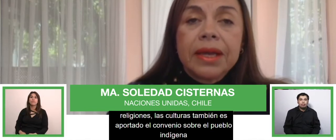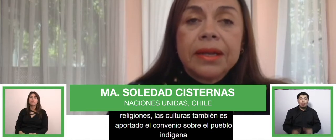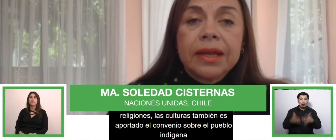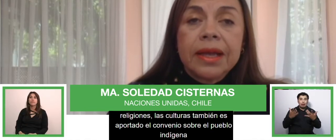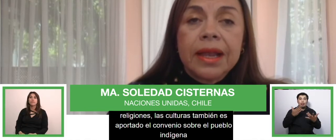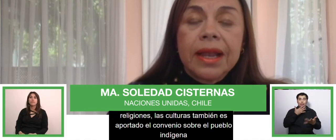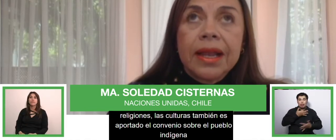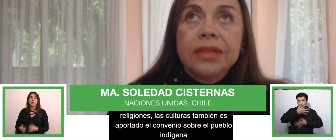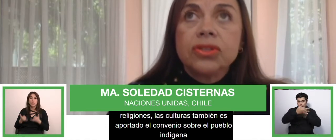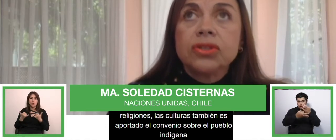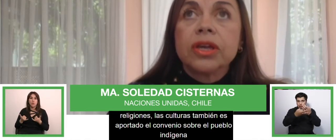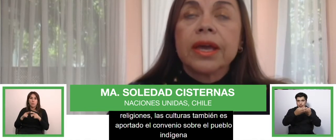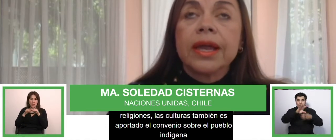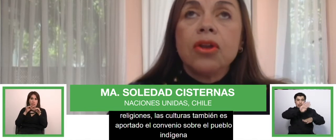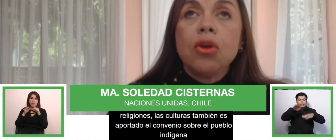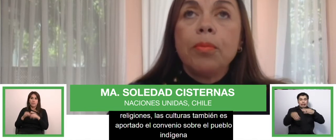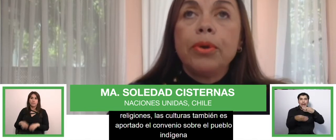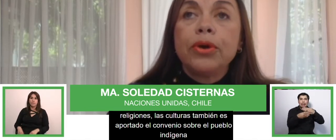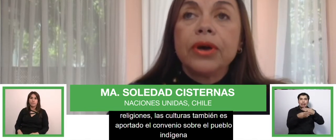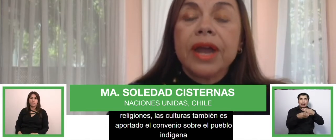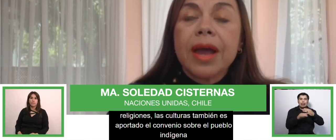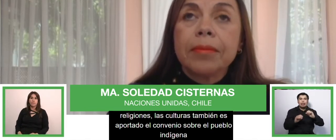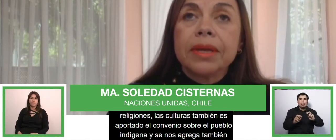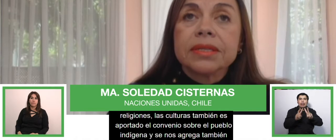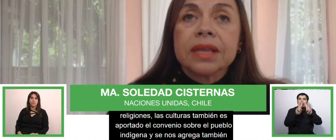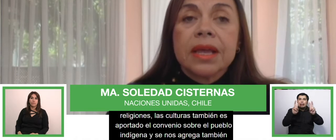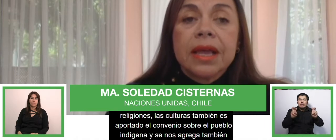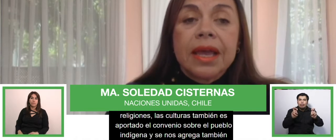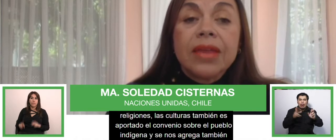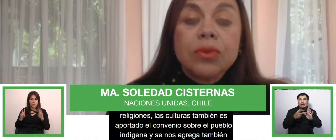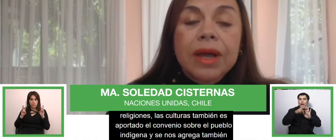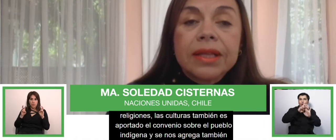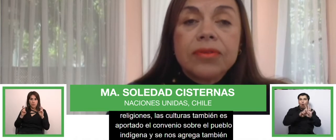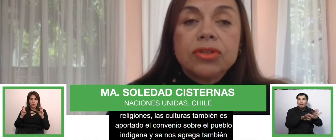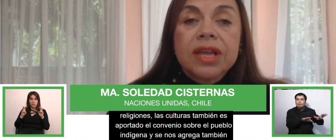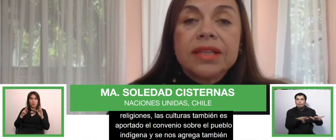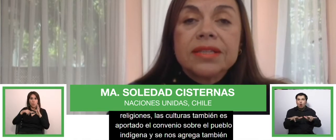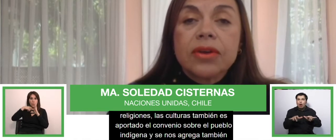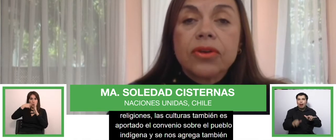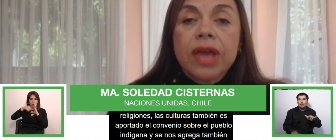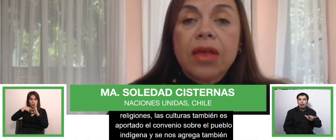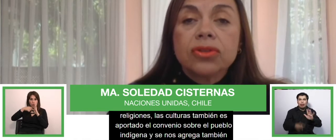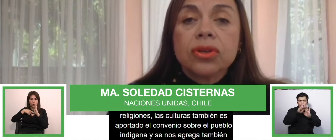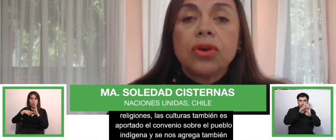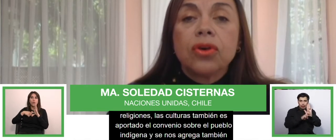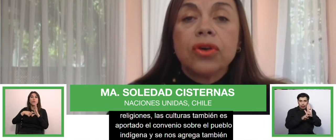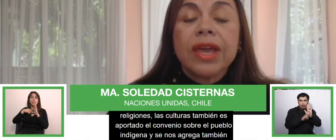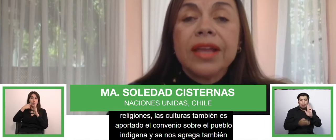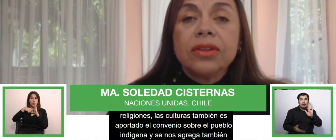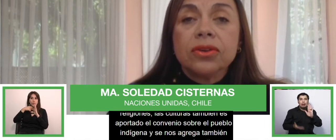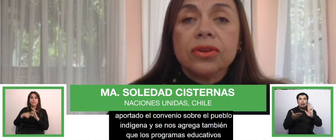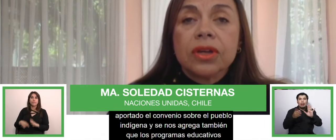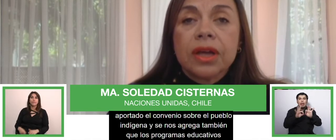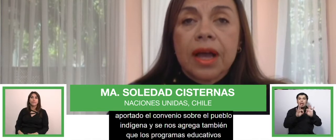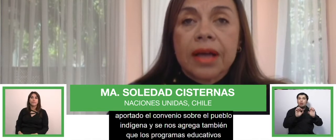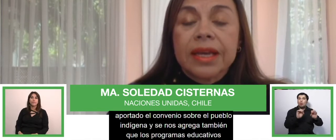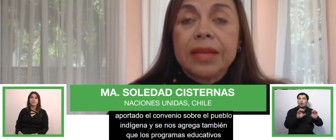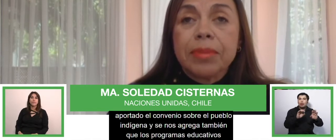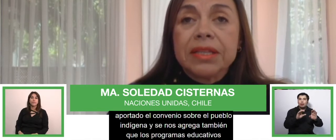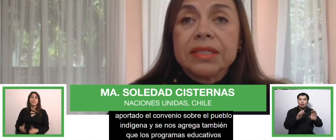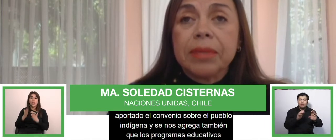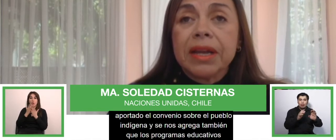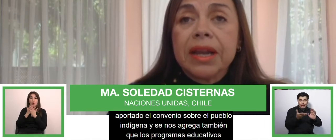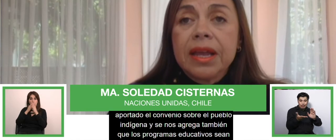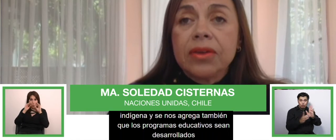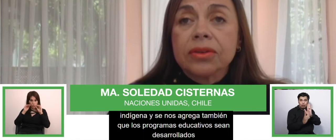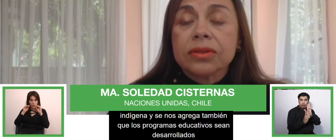también el hecho que los programas educativos sean desarrollados oyendo a